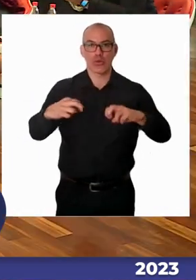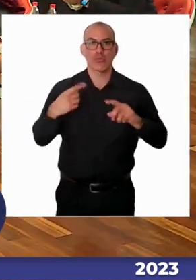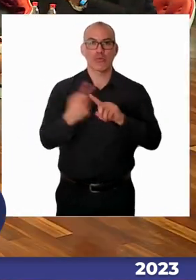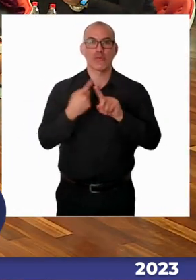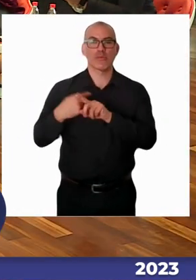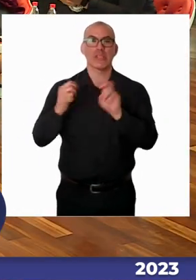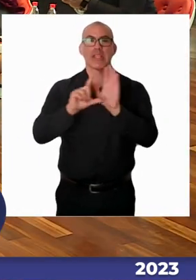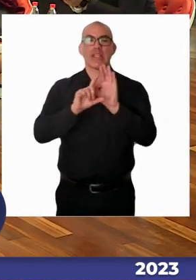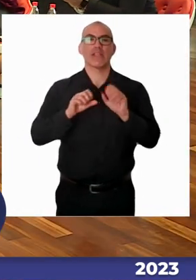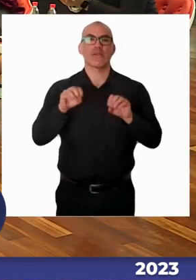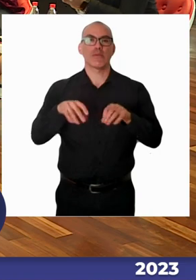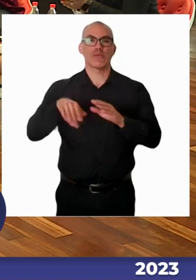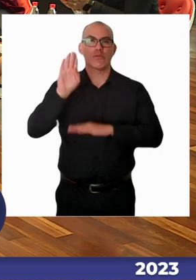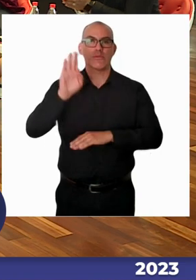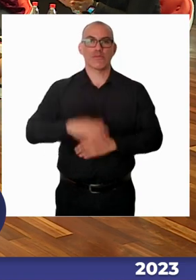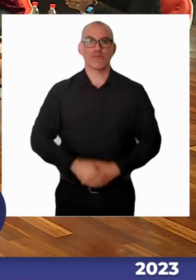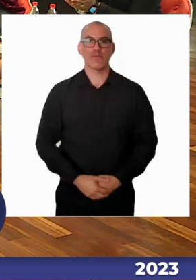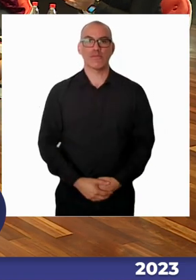Gracias.